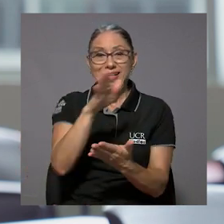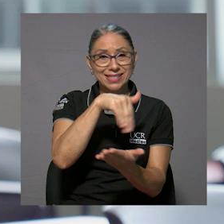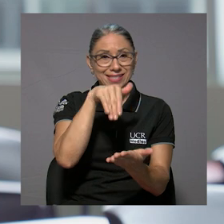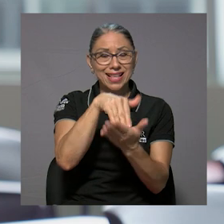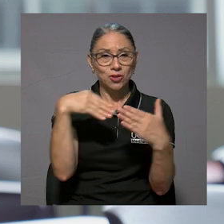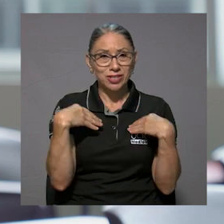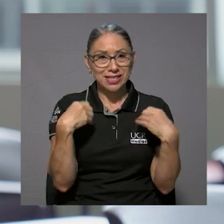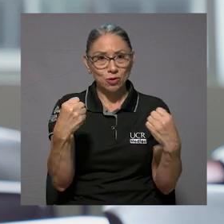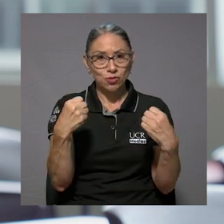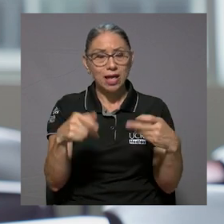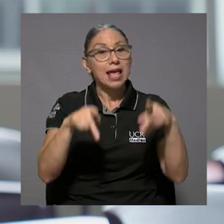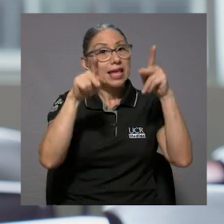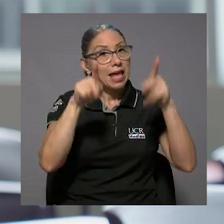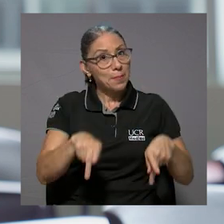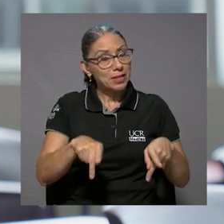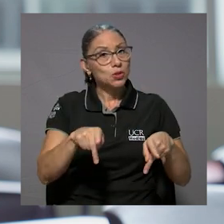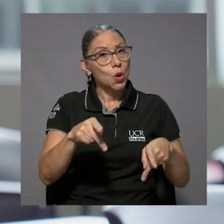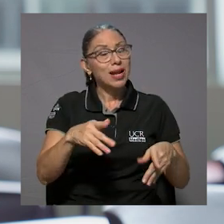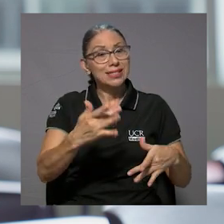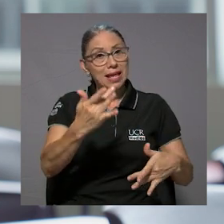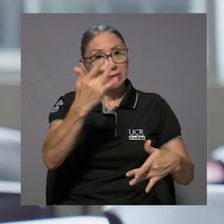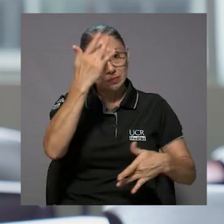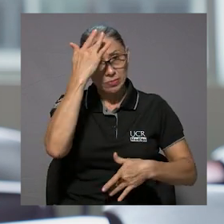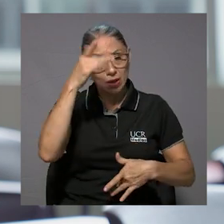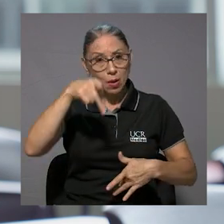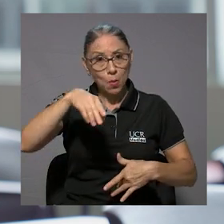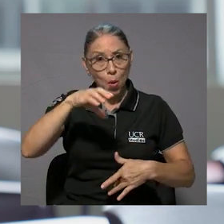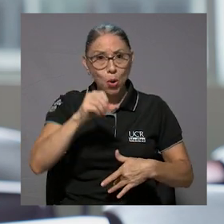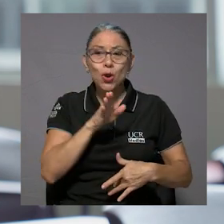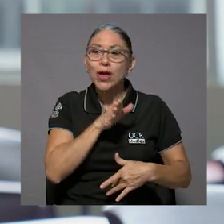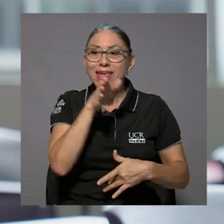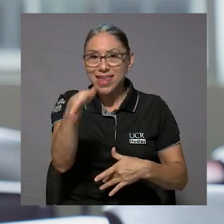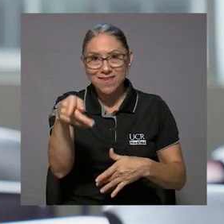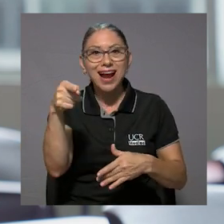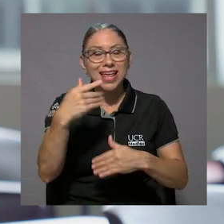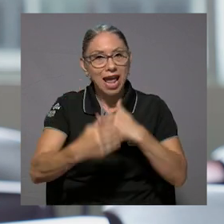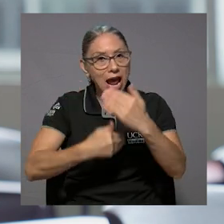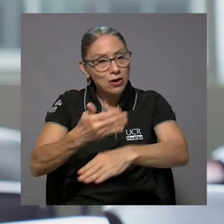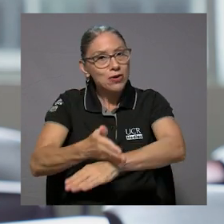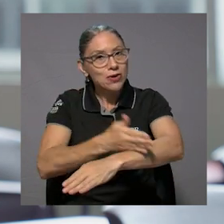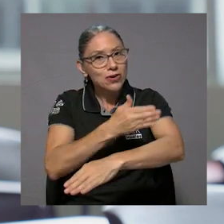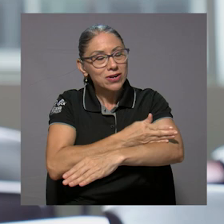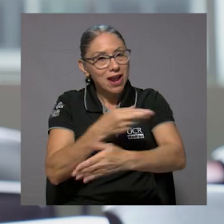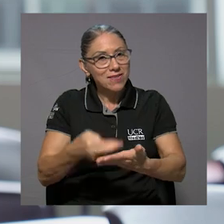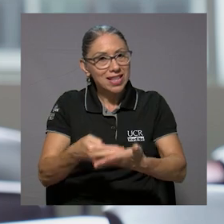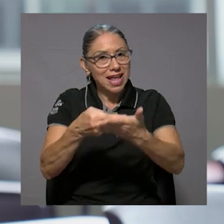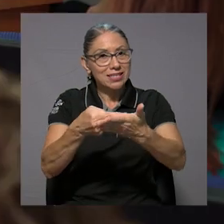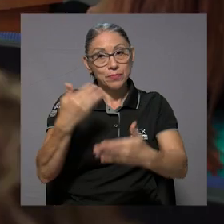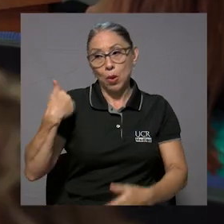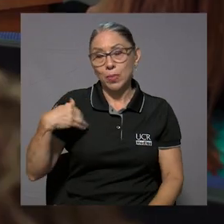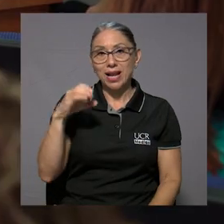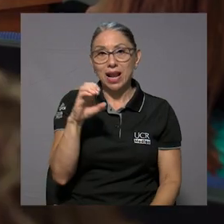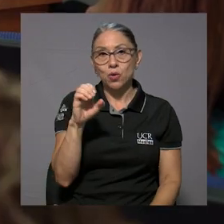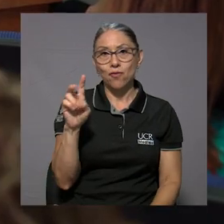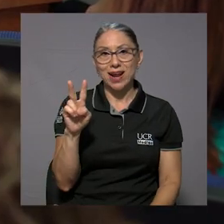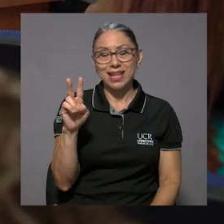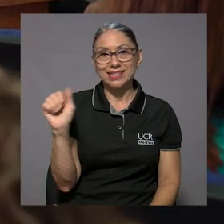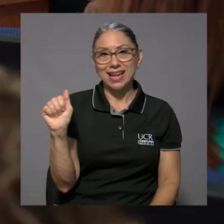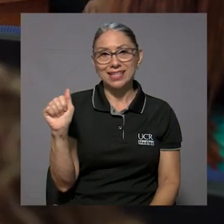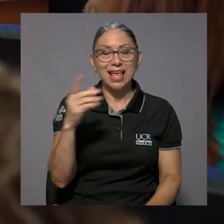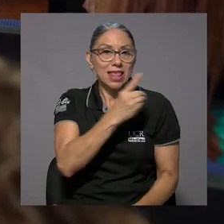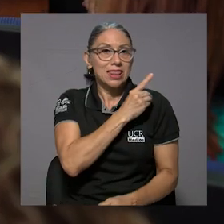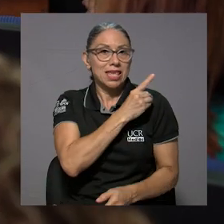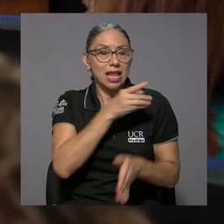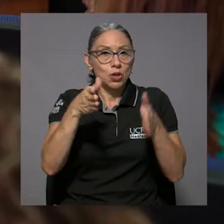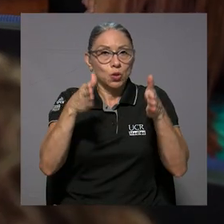centros de salud donde iban a rehabilitarse la gente que padeció de poliomielitis. Claudio